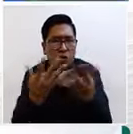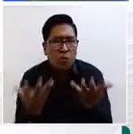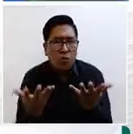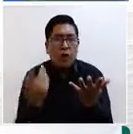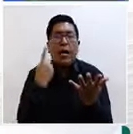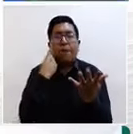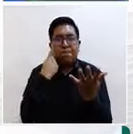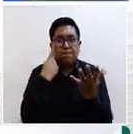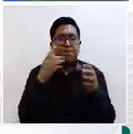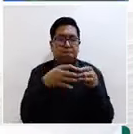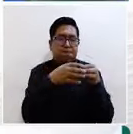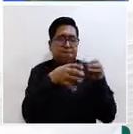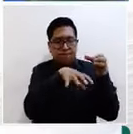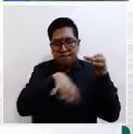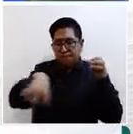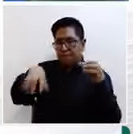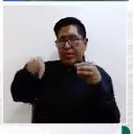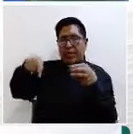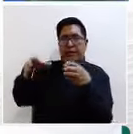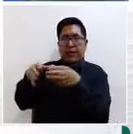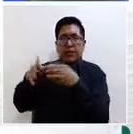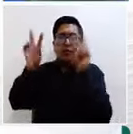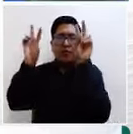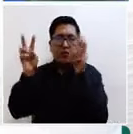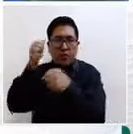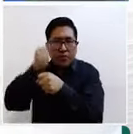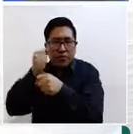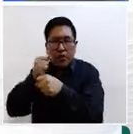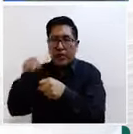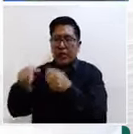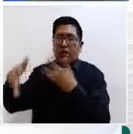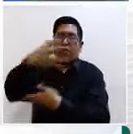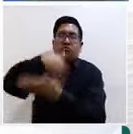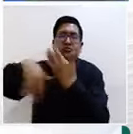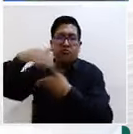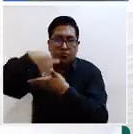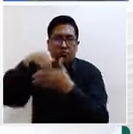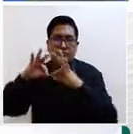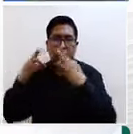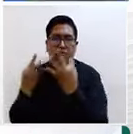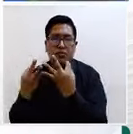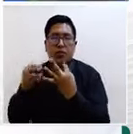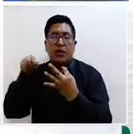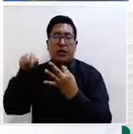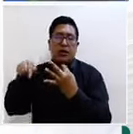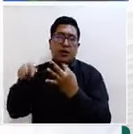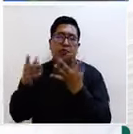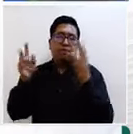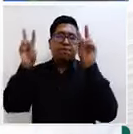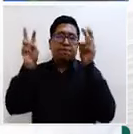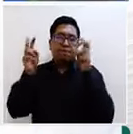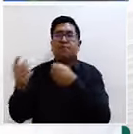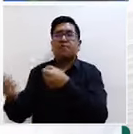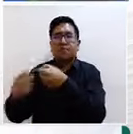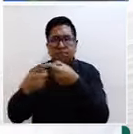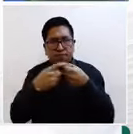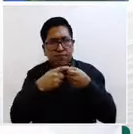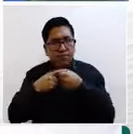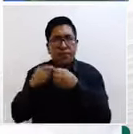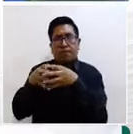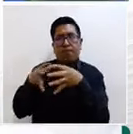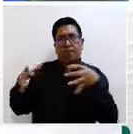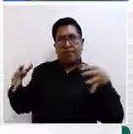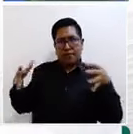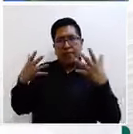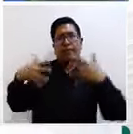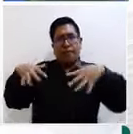trabajo. Y una submesa es justamente la submesa de reintegración familiar, en la cual han participado muchos integrantes